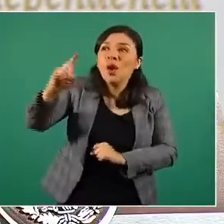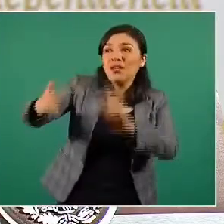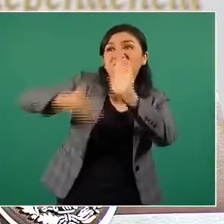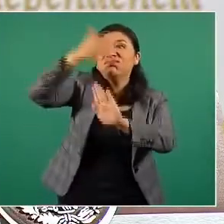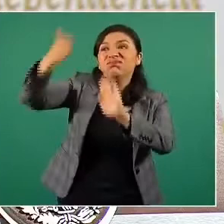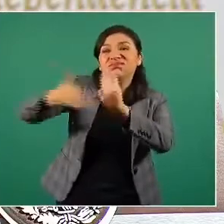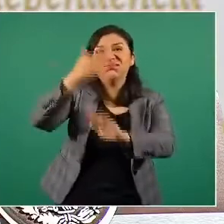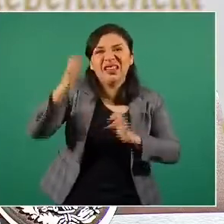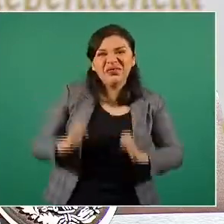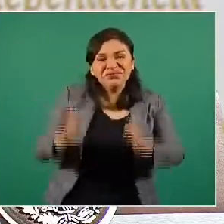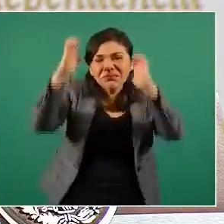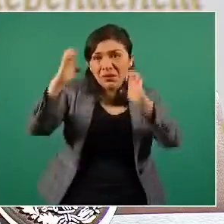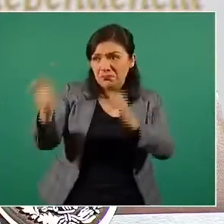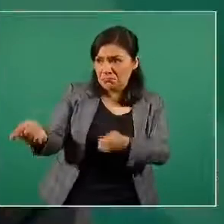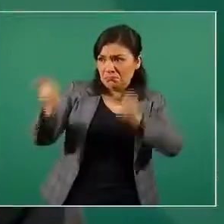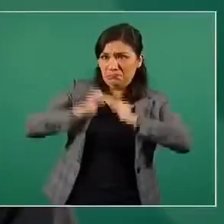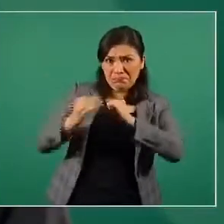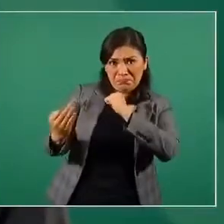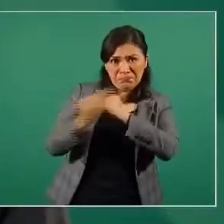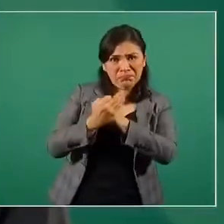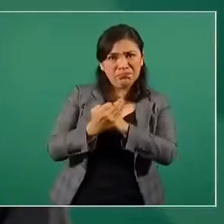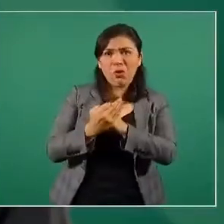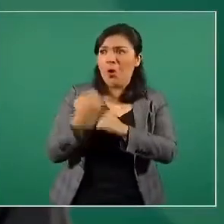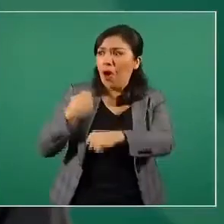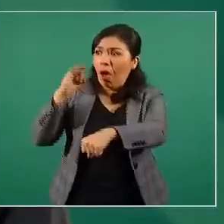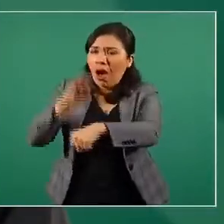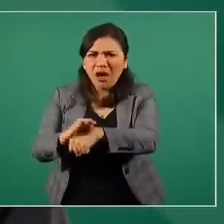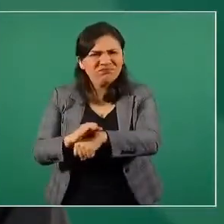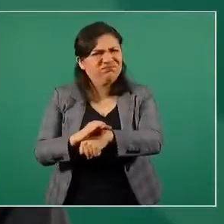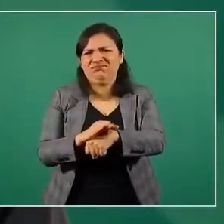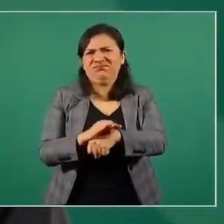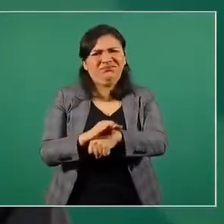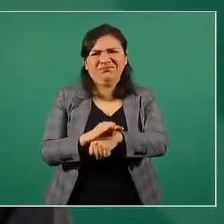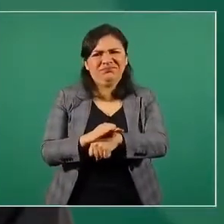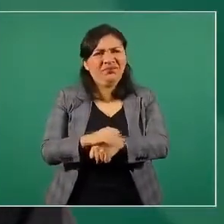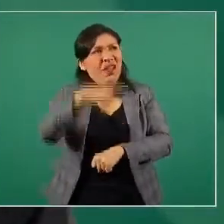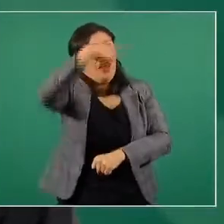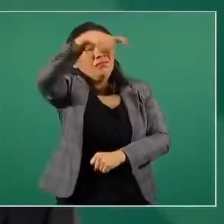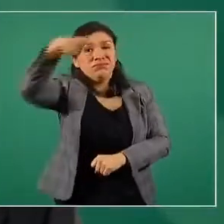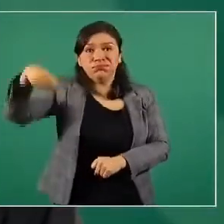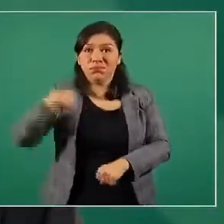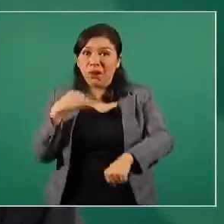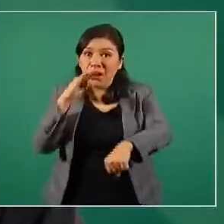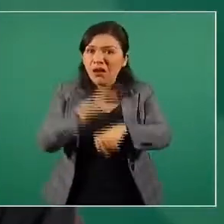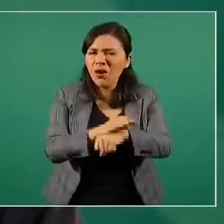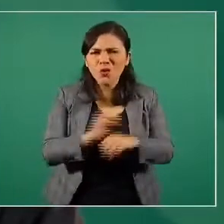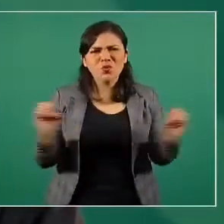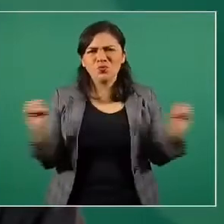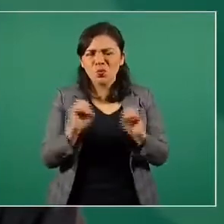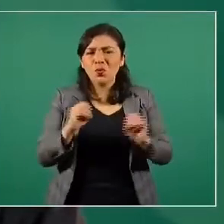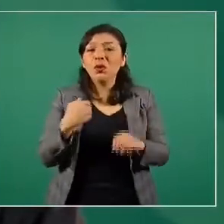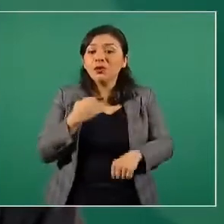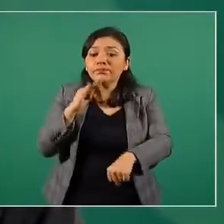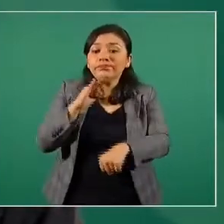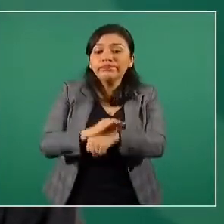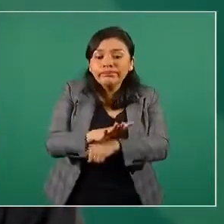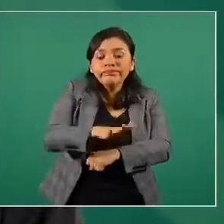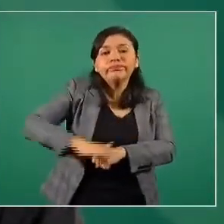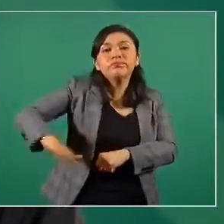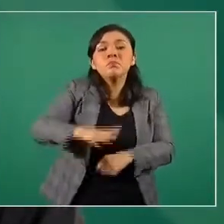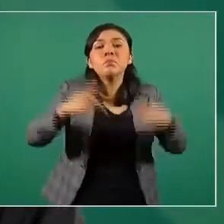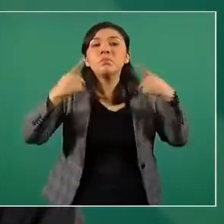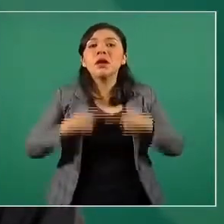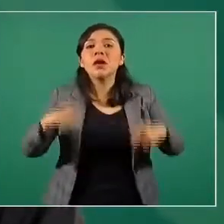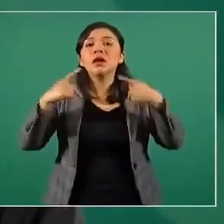a los potentados. Yo represento al pueblo de México. Para eso me